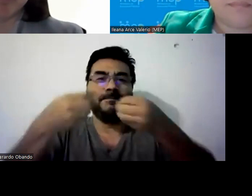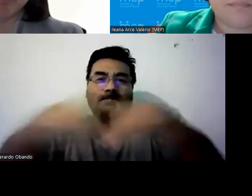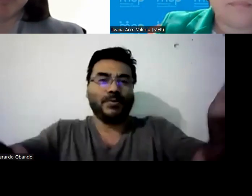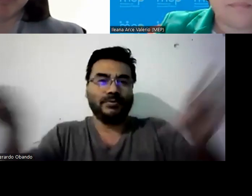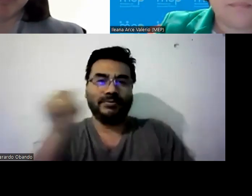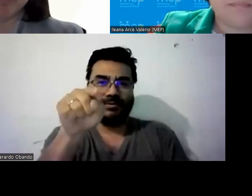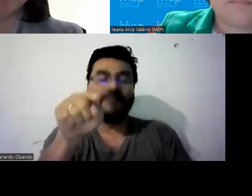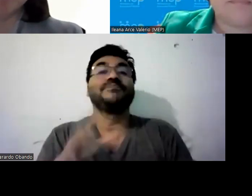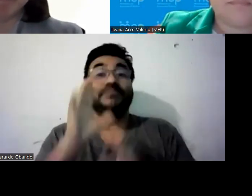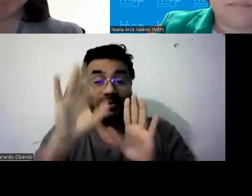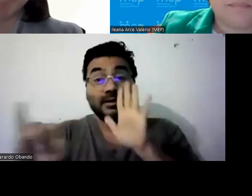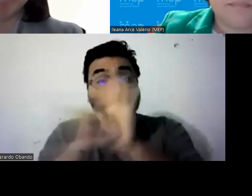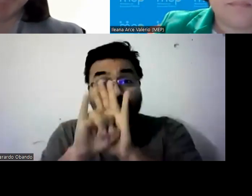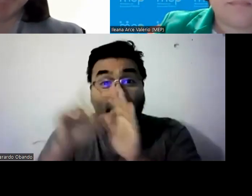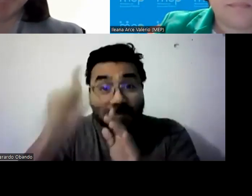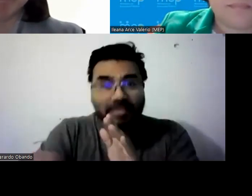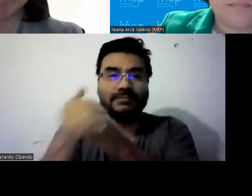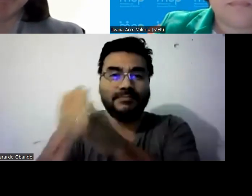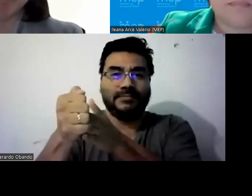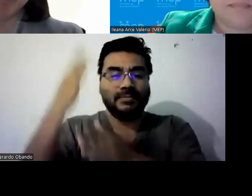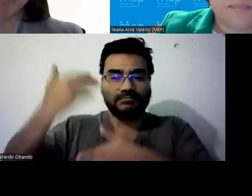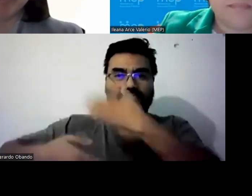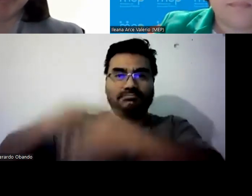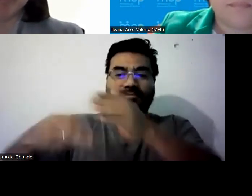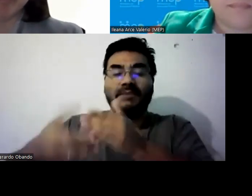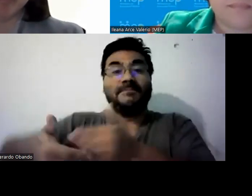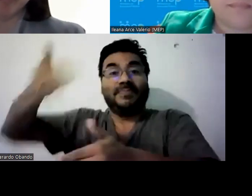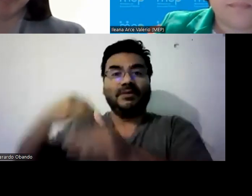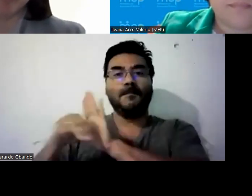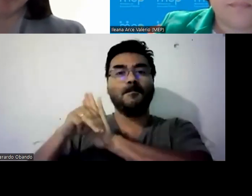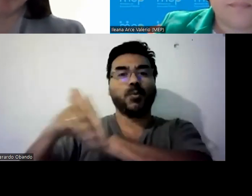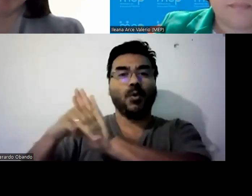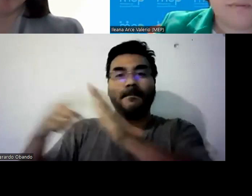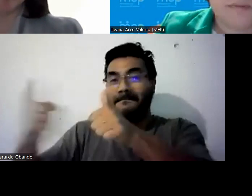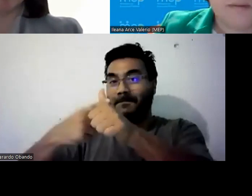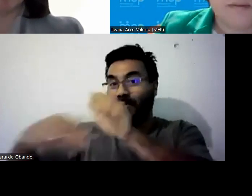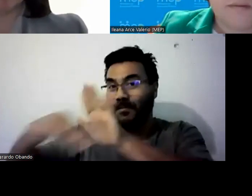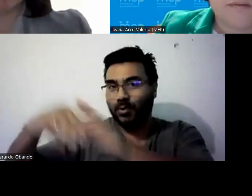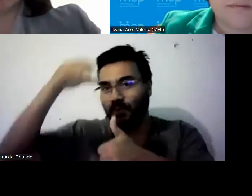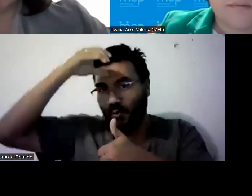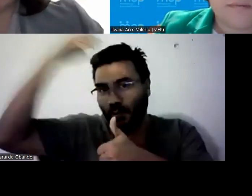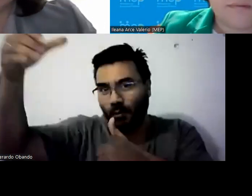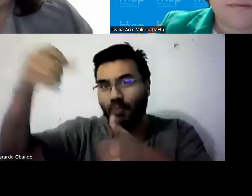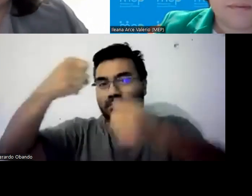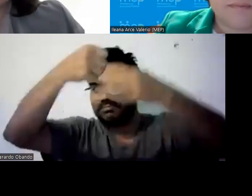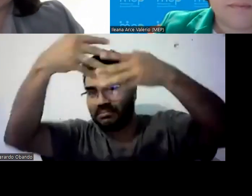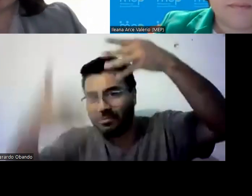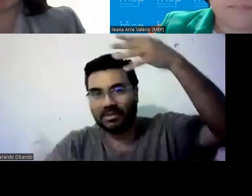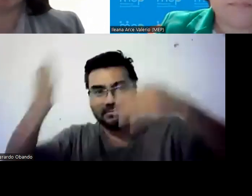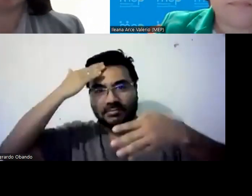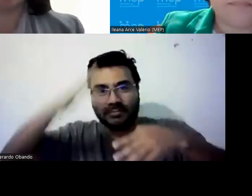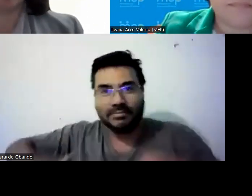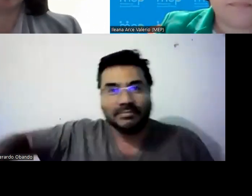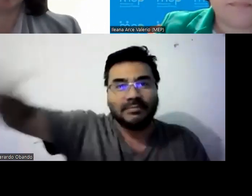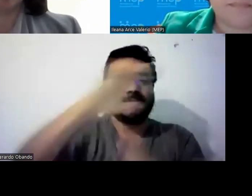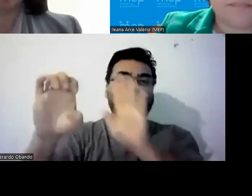uno adelante del otro tal vez uno observando ¿verdad? las cosas que hace en el otro entonces como que la identidad de guía siempre se ha dado primeramente